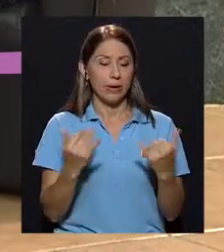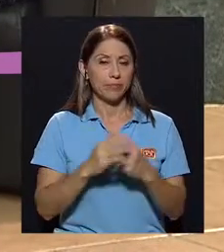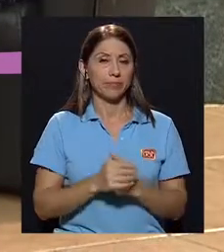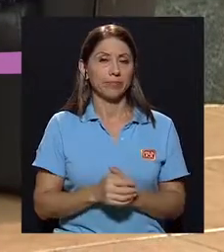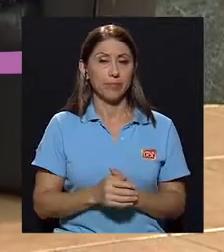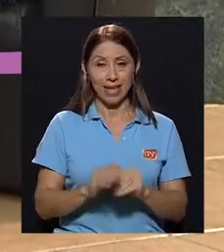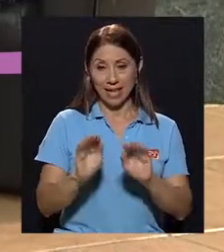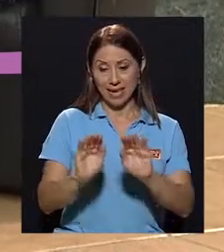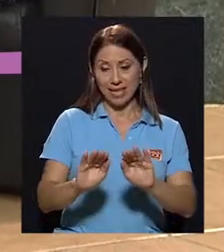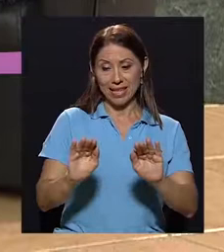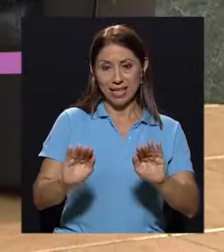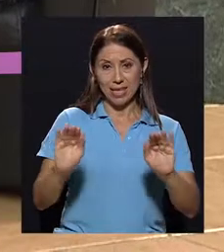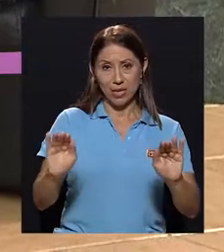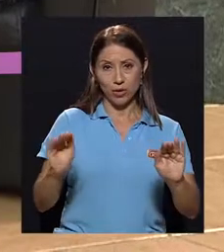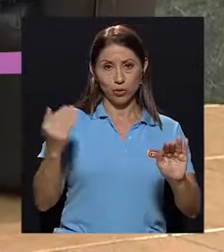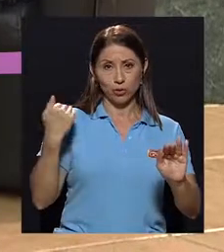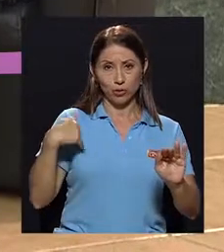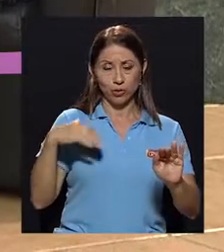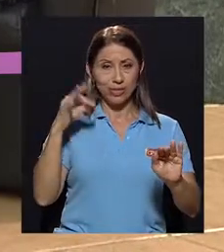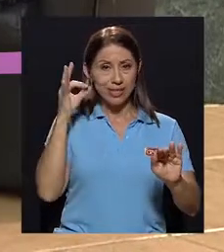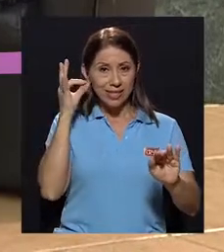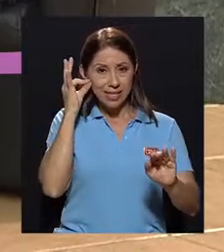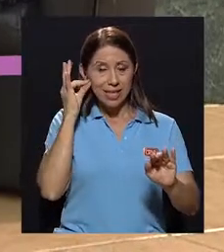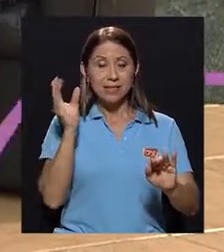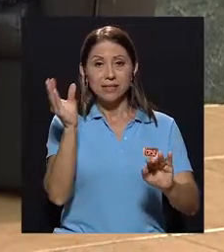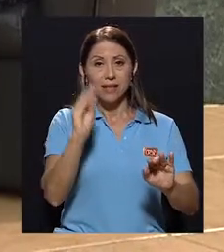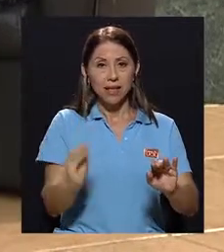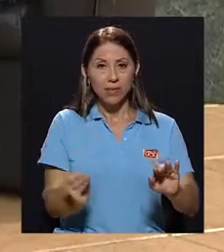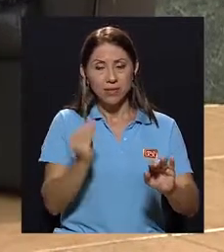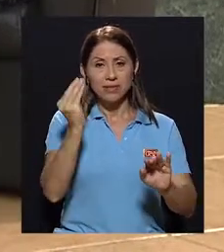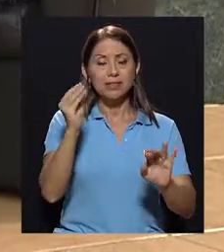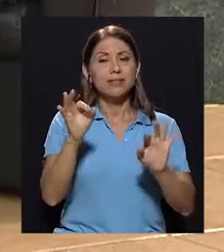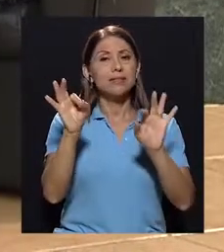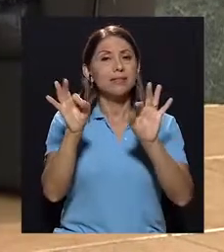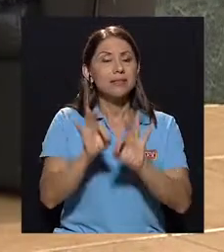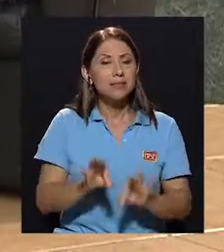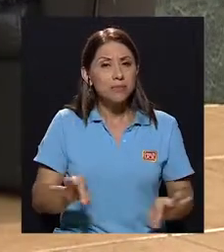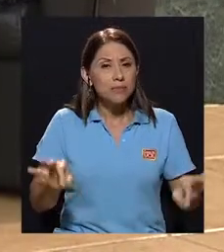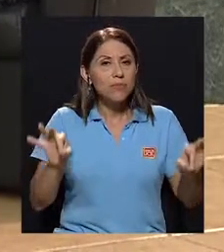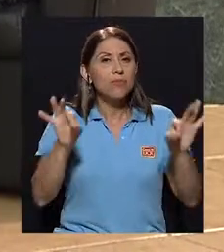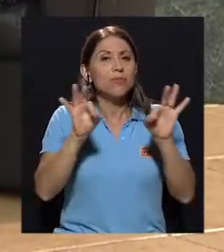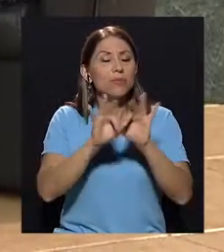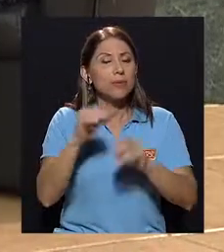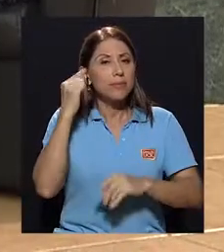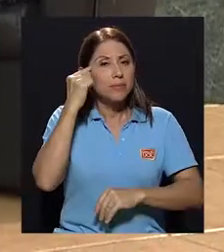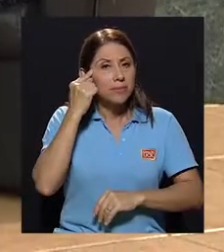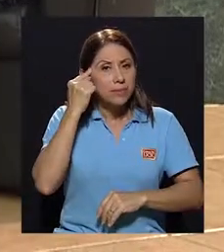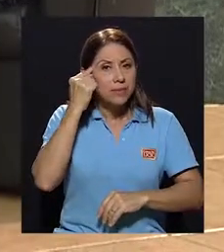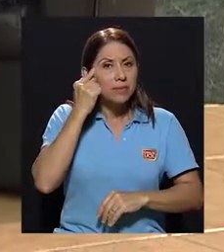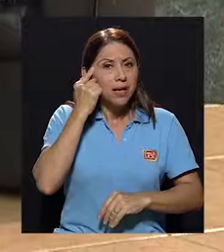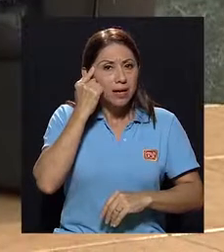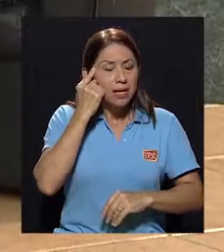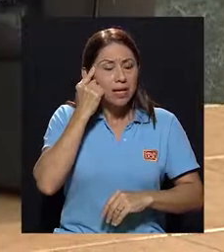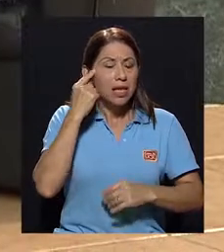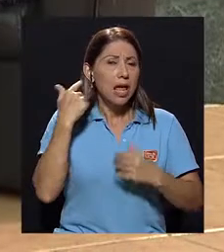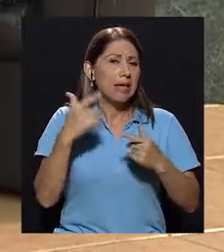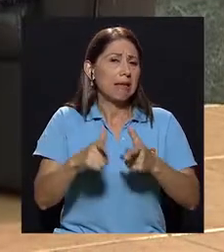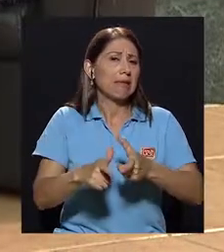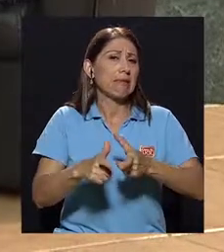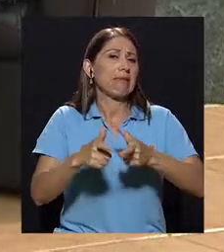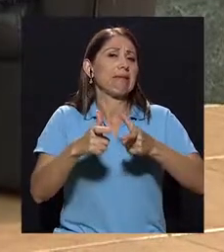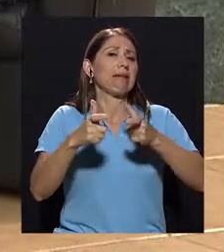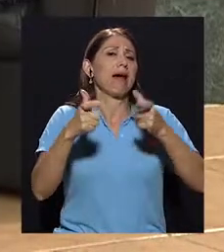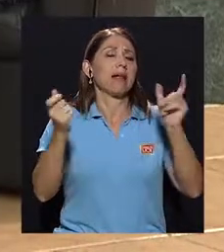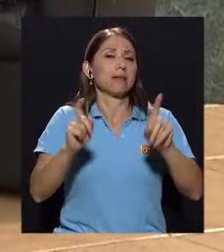en niños, niñas y en adolescentes sería muy importante pensar que hay diferencias abismales